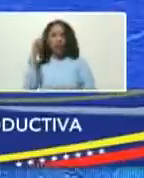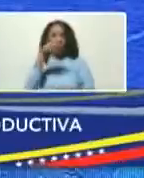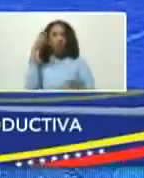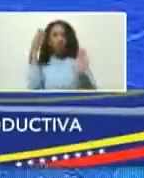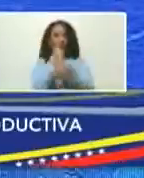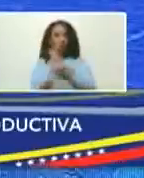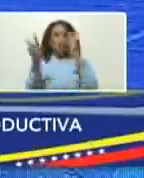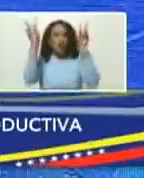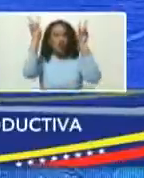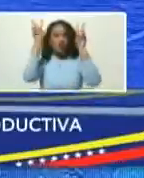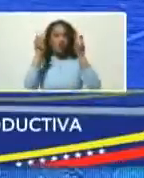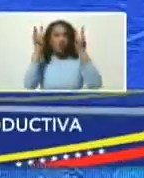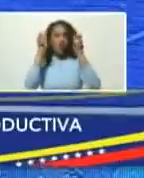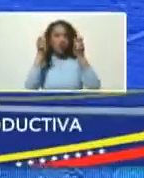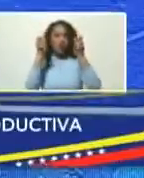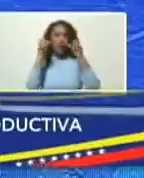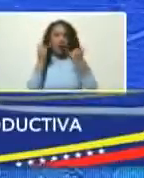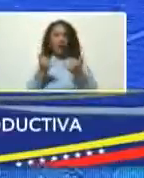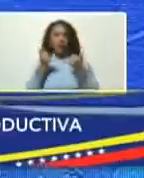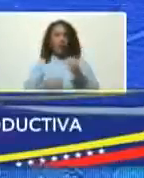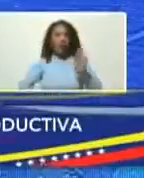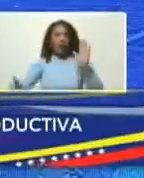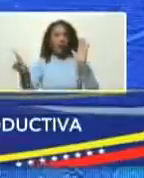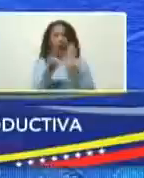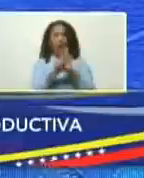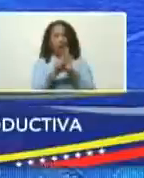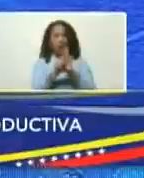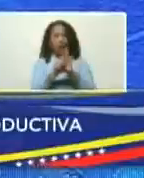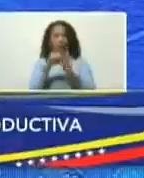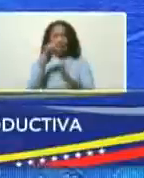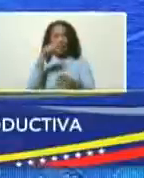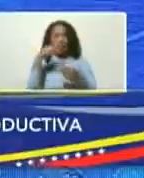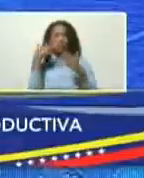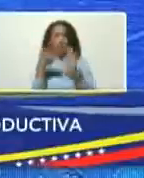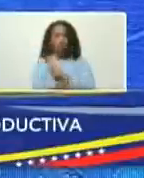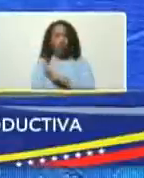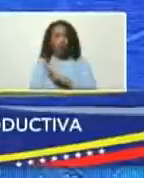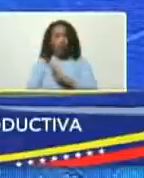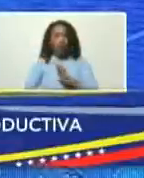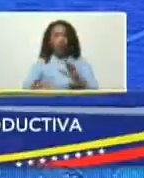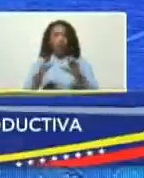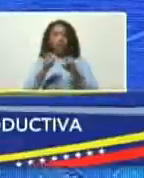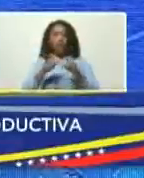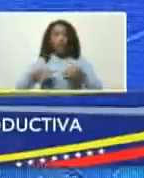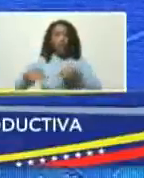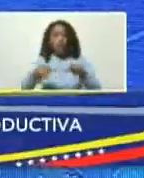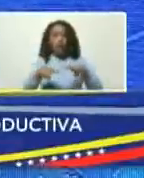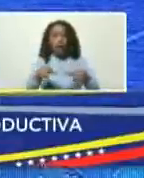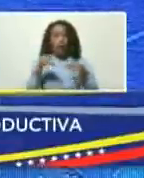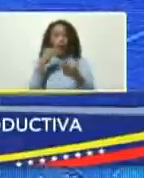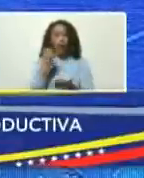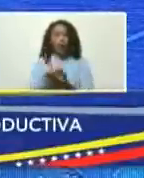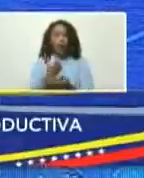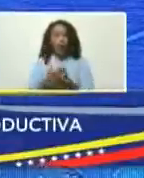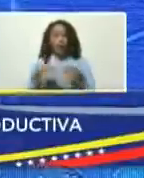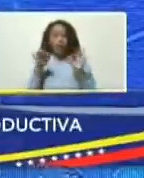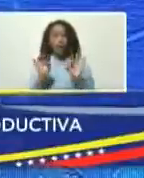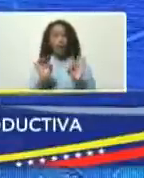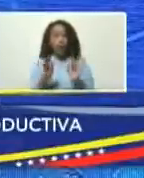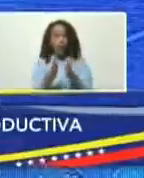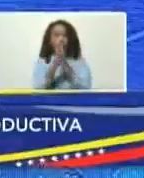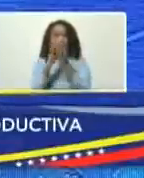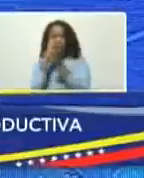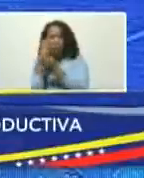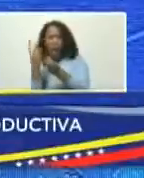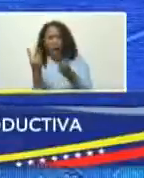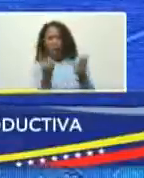nueva, novísima ley orgánica de zonas económicas especiales, por favor, bienvenido.